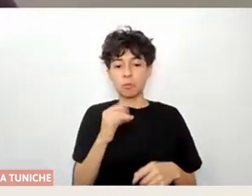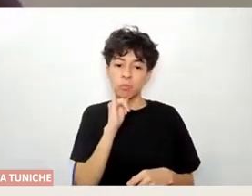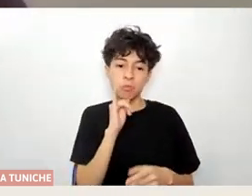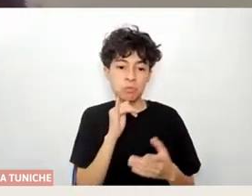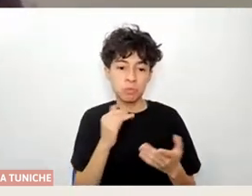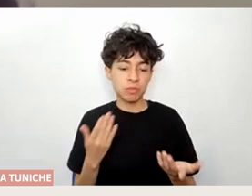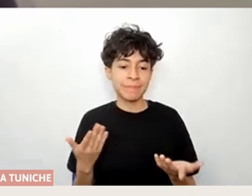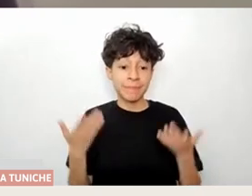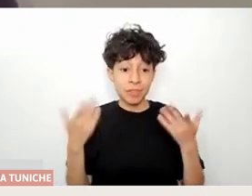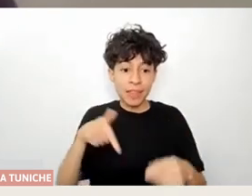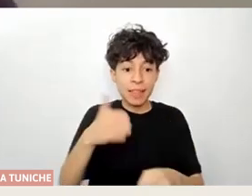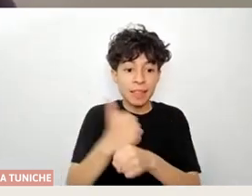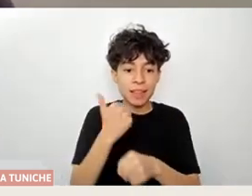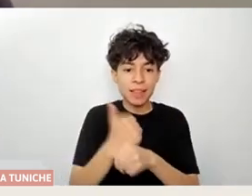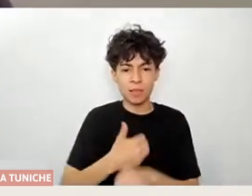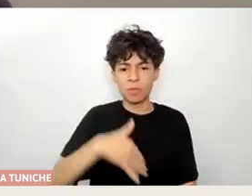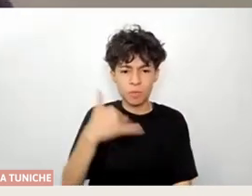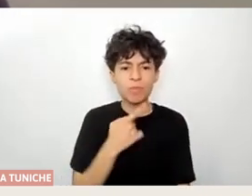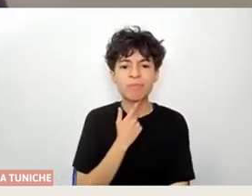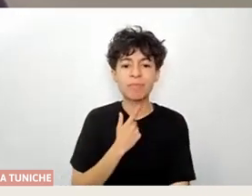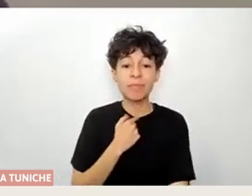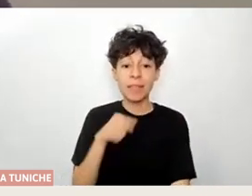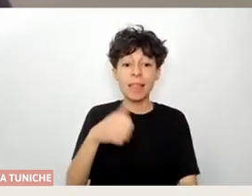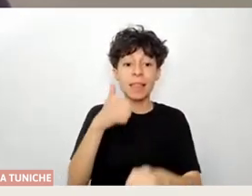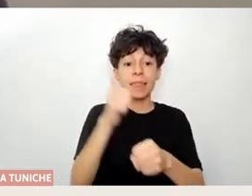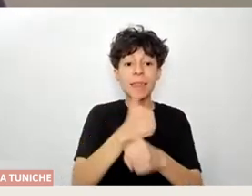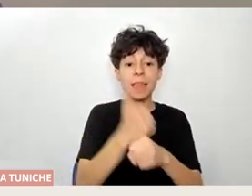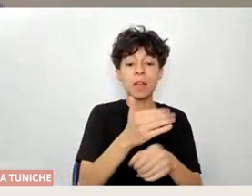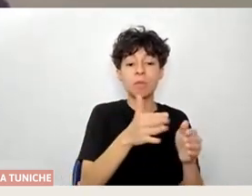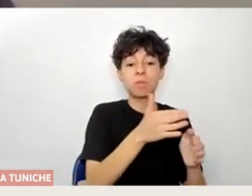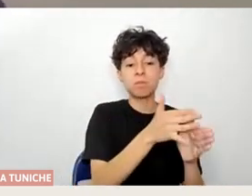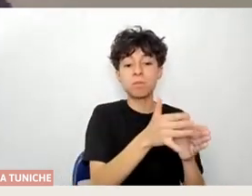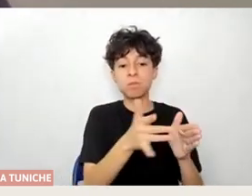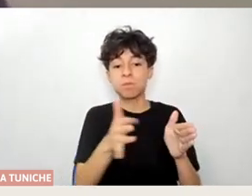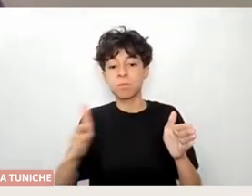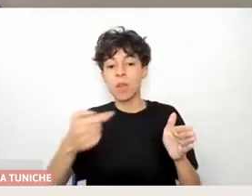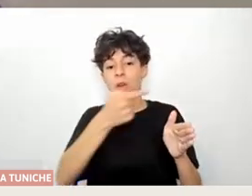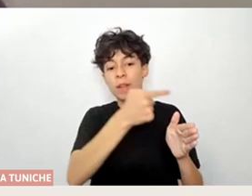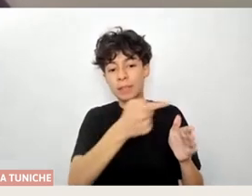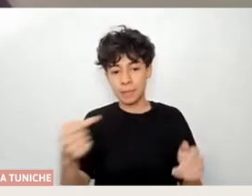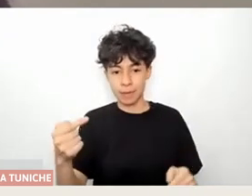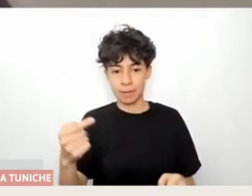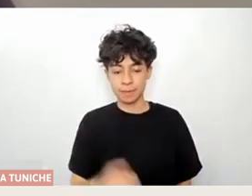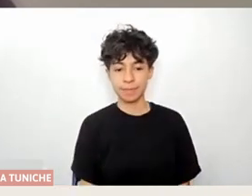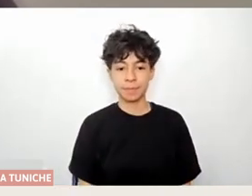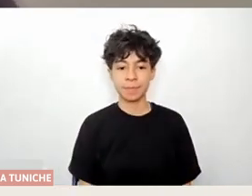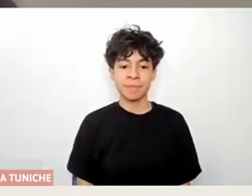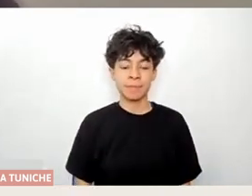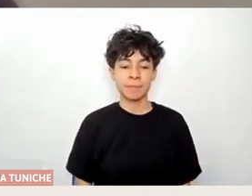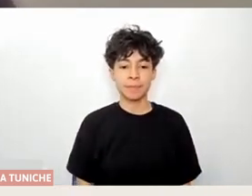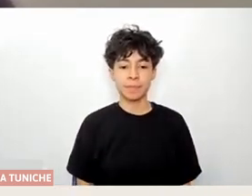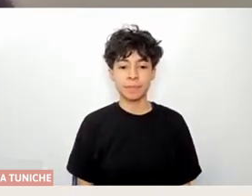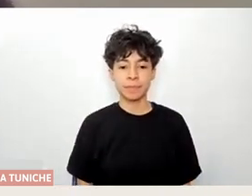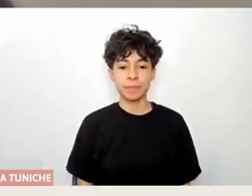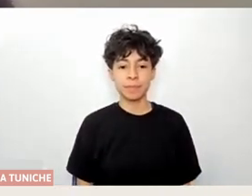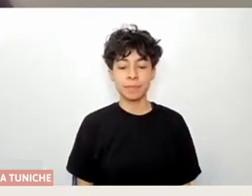un taller súper interesante, entretenido, duró una semana, después de las clases se quedaron de lunes a viernes los niños. Y lo